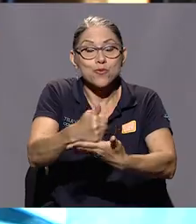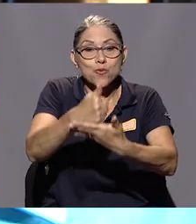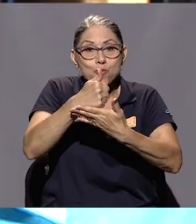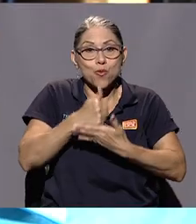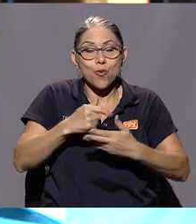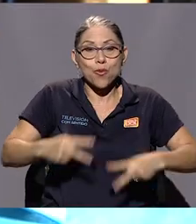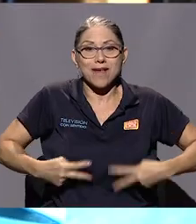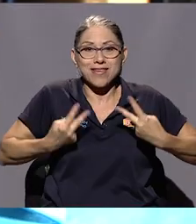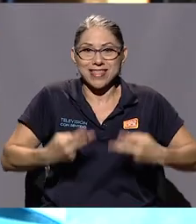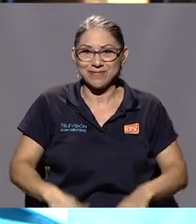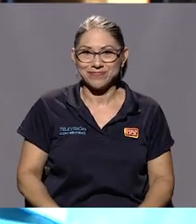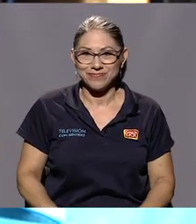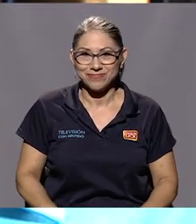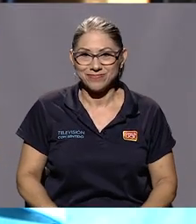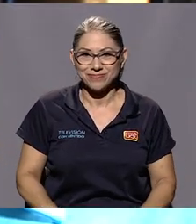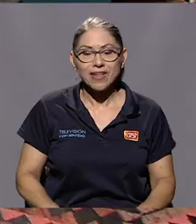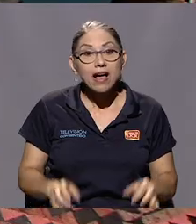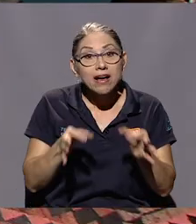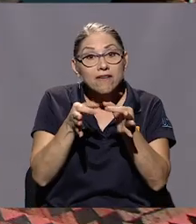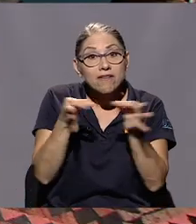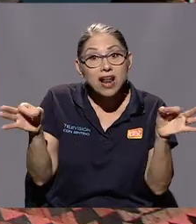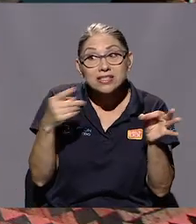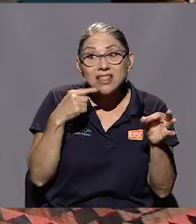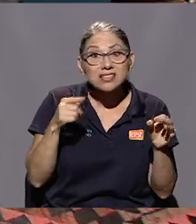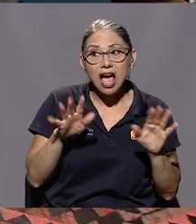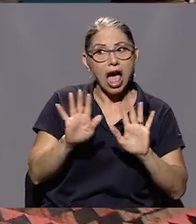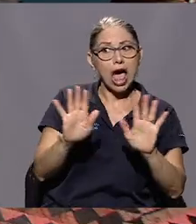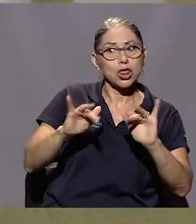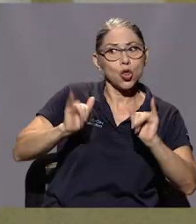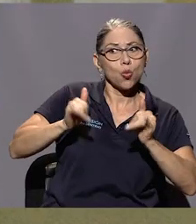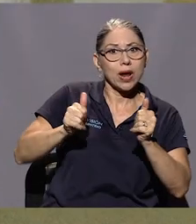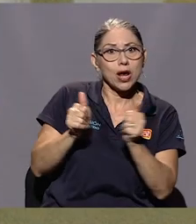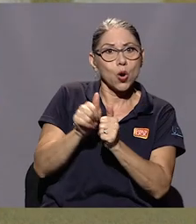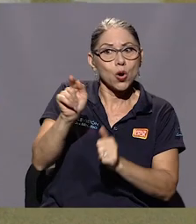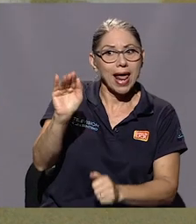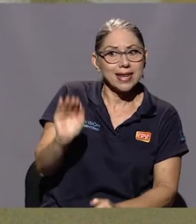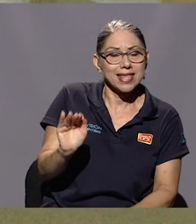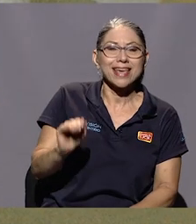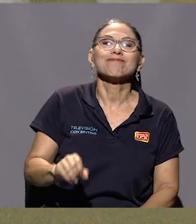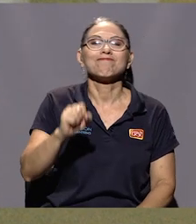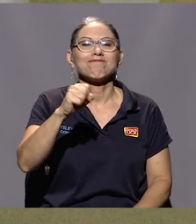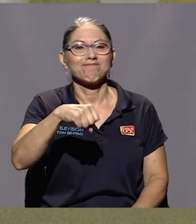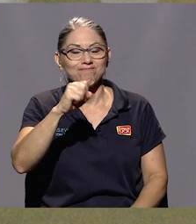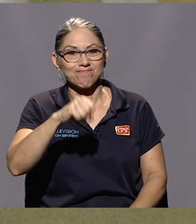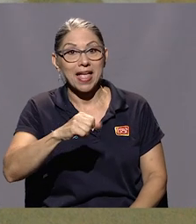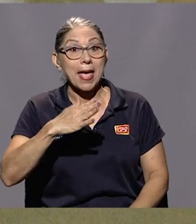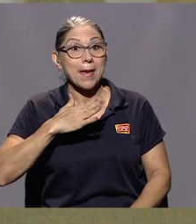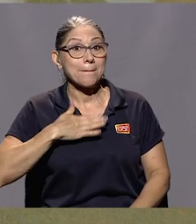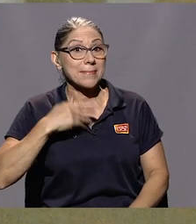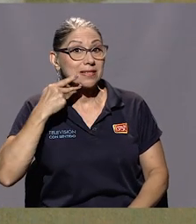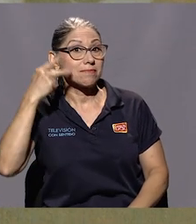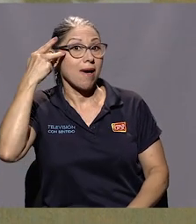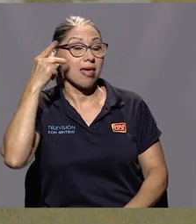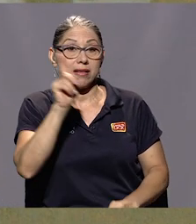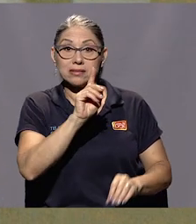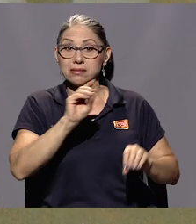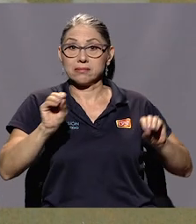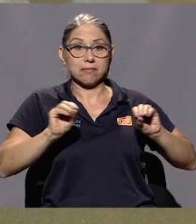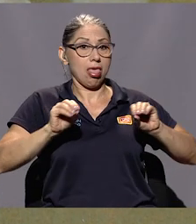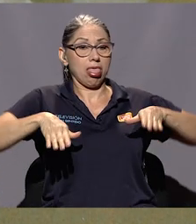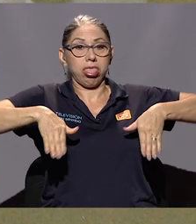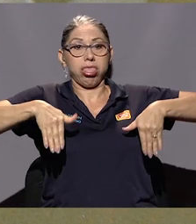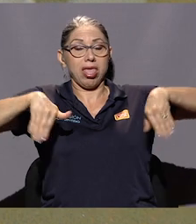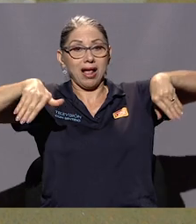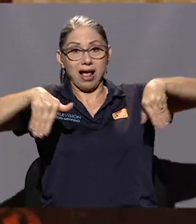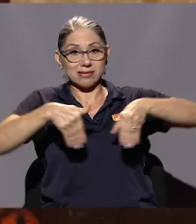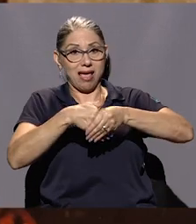también. No jueguen con la niña. Sí, yo, mis padres no eran casados por la